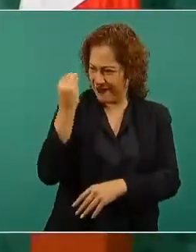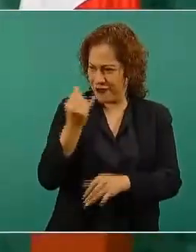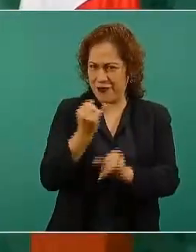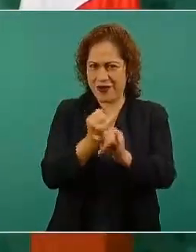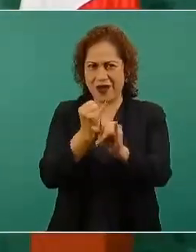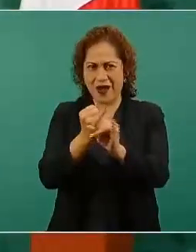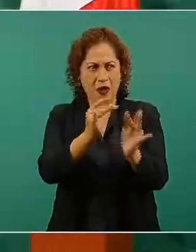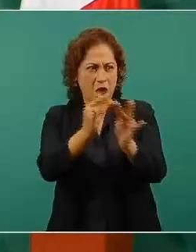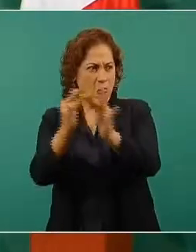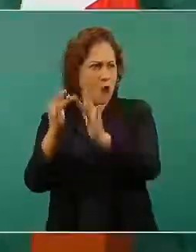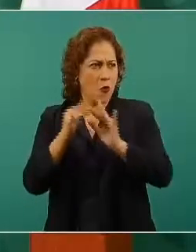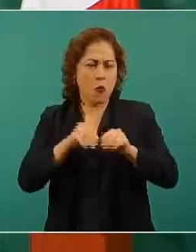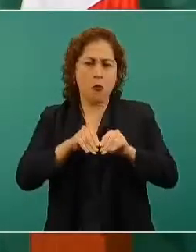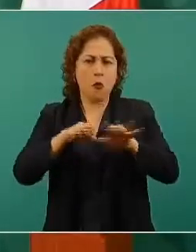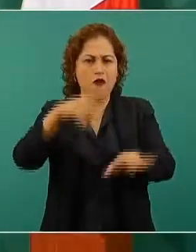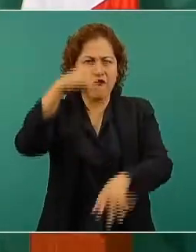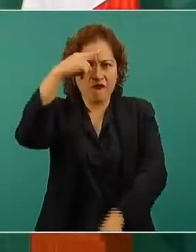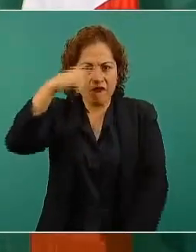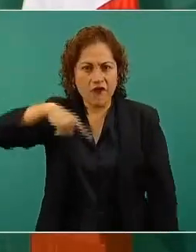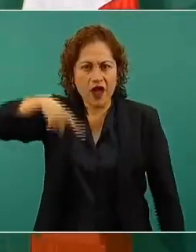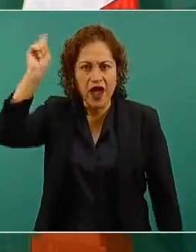no había nada